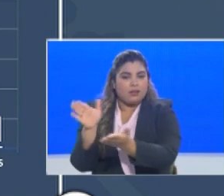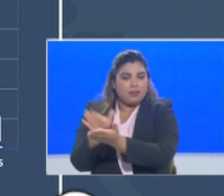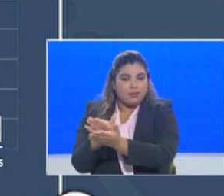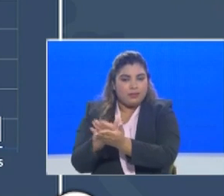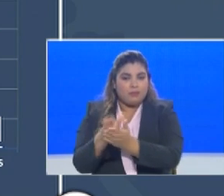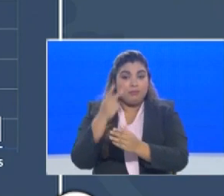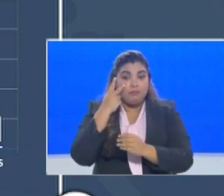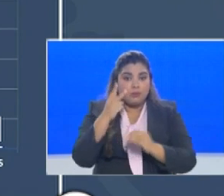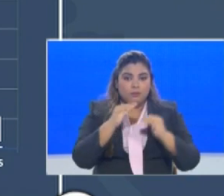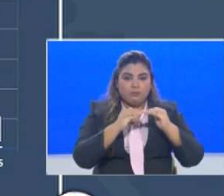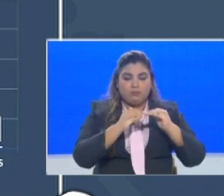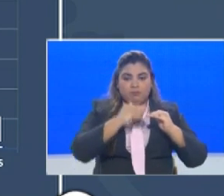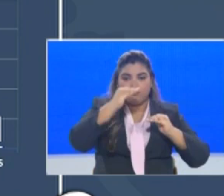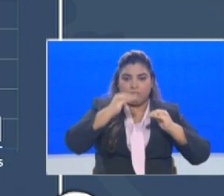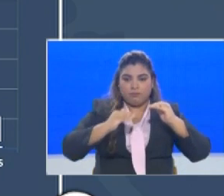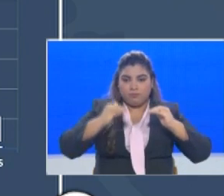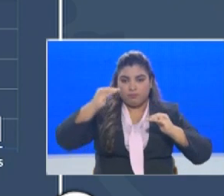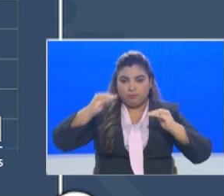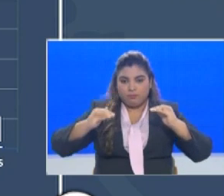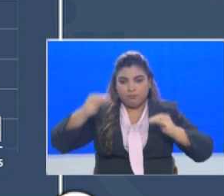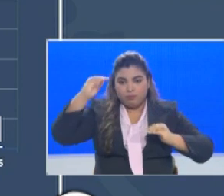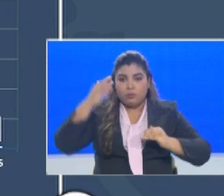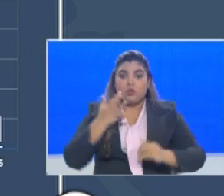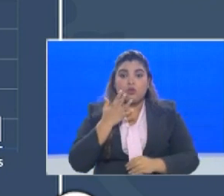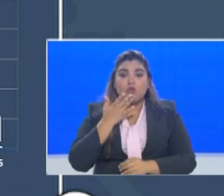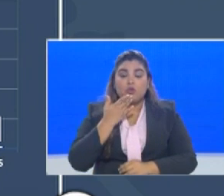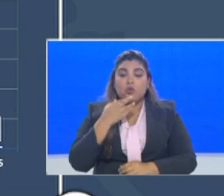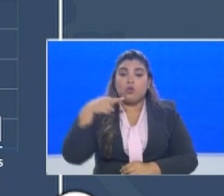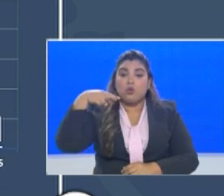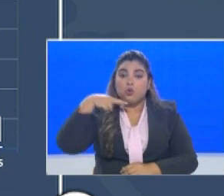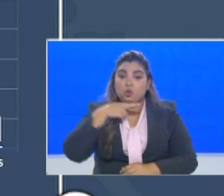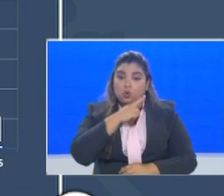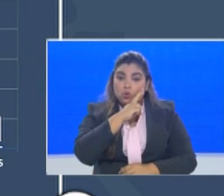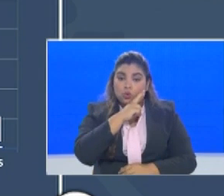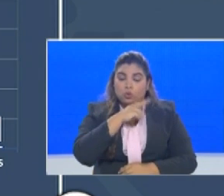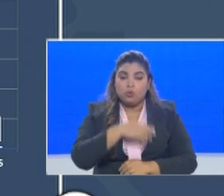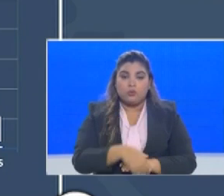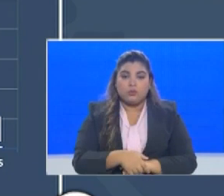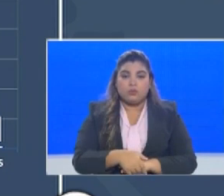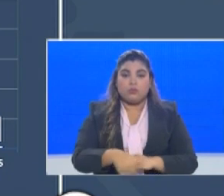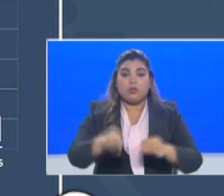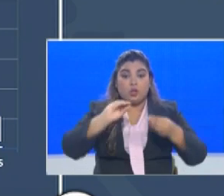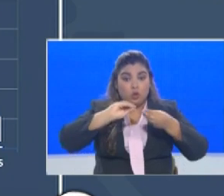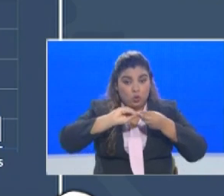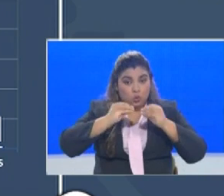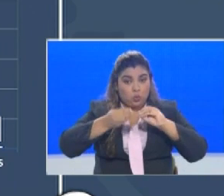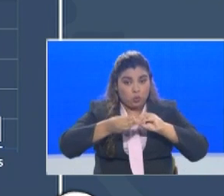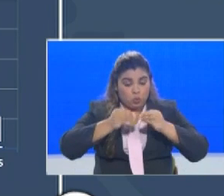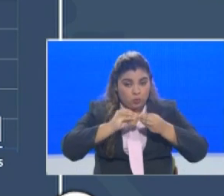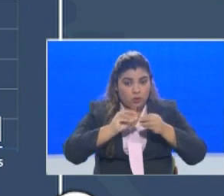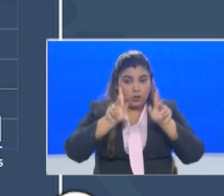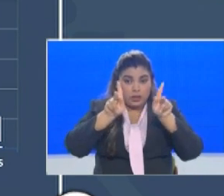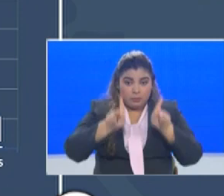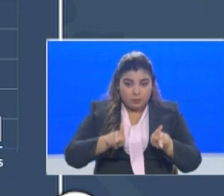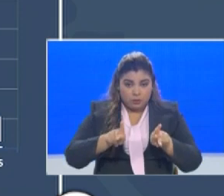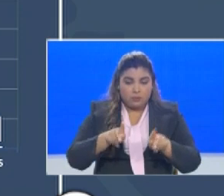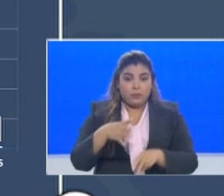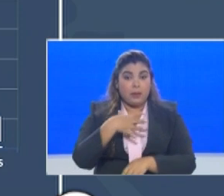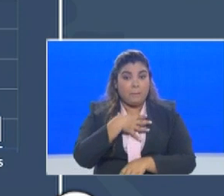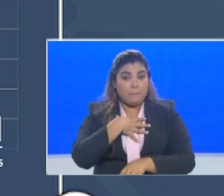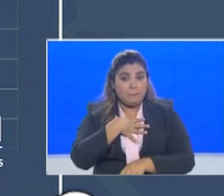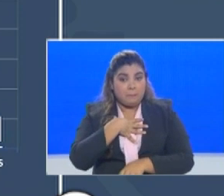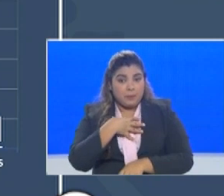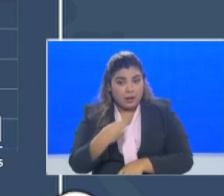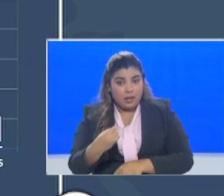barras rojas son el número de casos y las blancas el